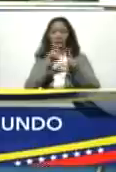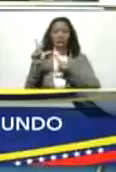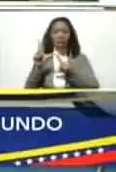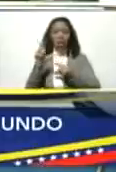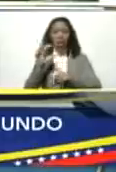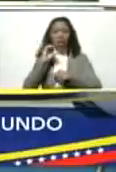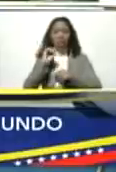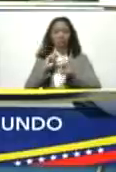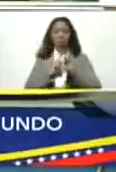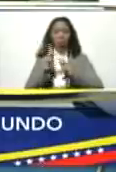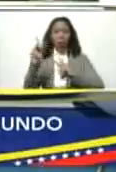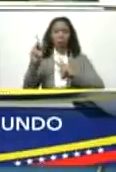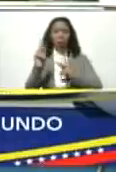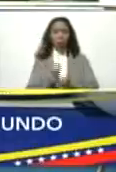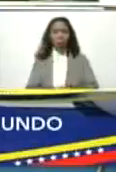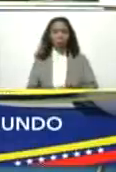kilómetros